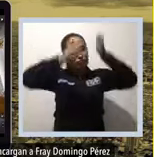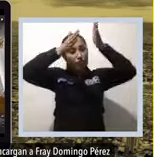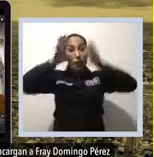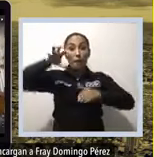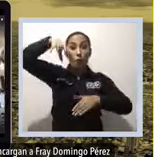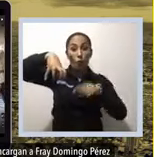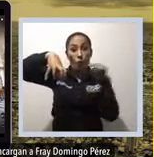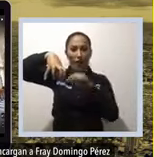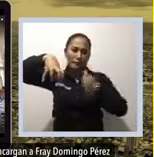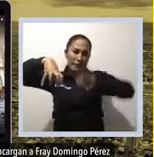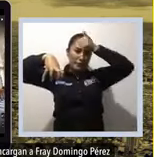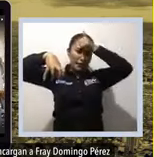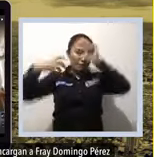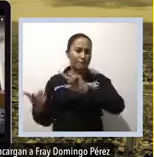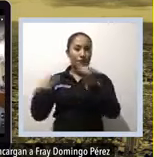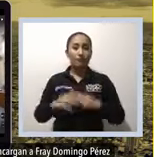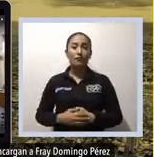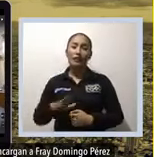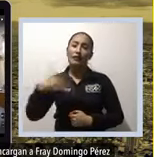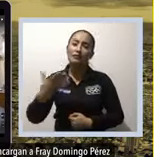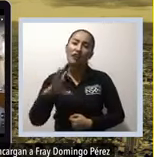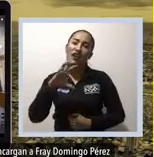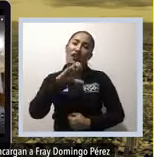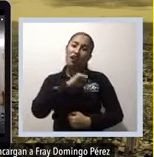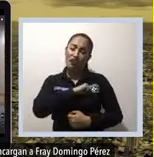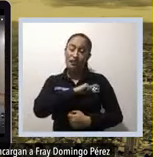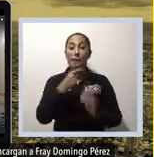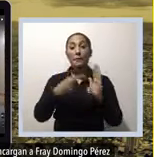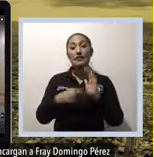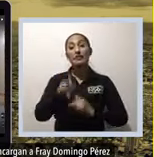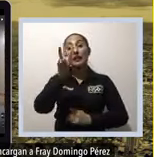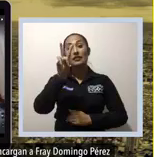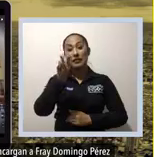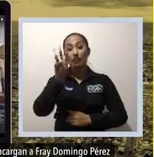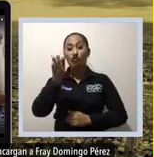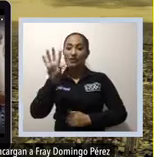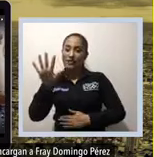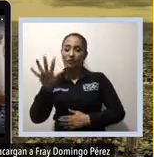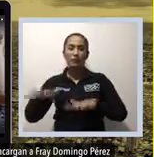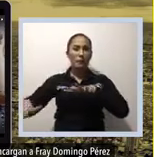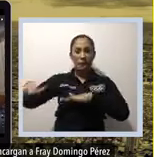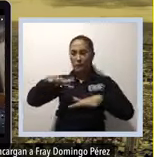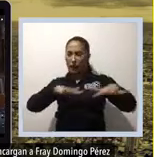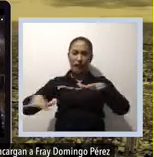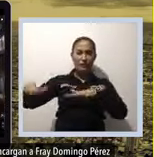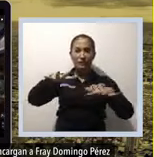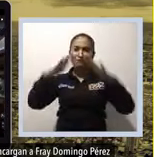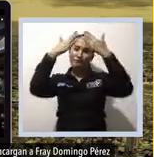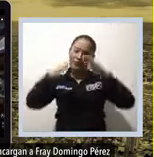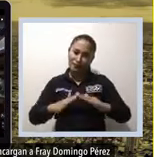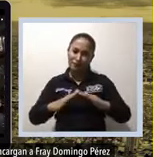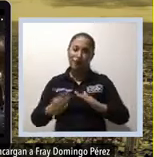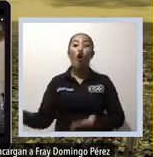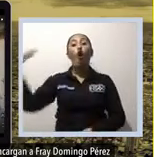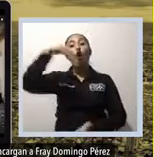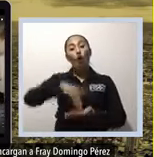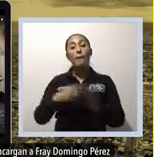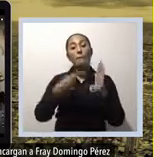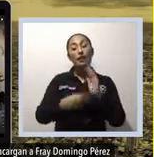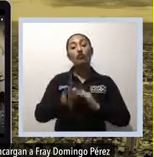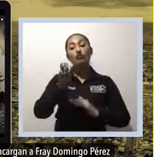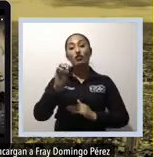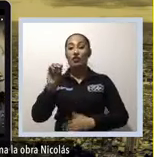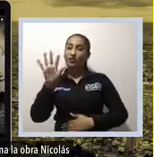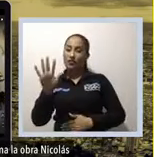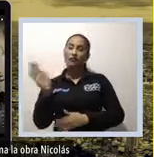derribarla parcialmente. Para 1807 encargan a Fray Domingo Pérez de Pérez su construcción y él trabaja en ella hasta